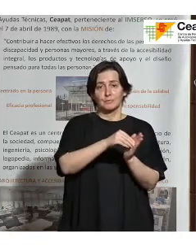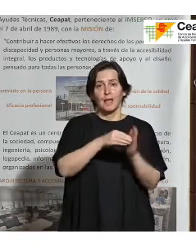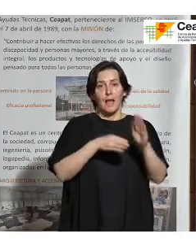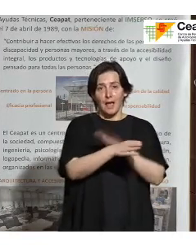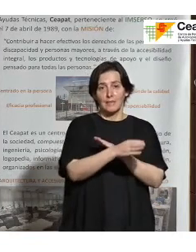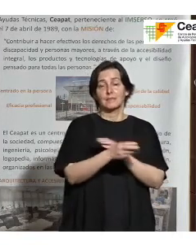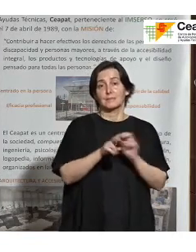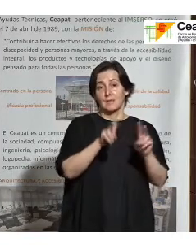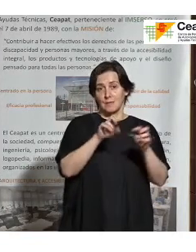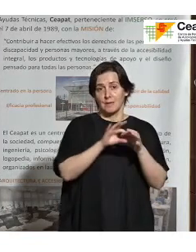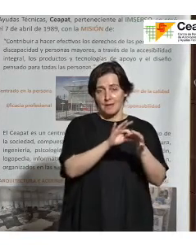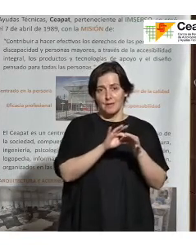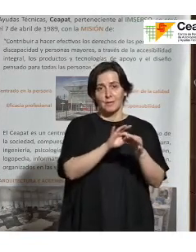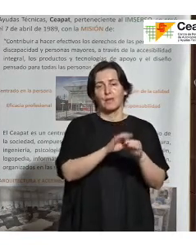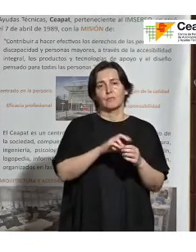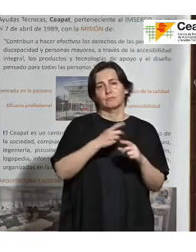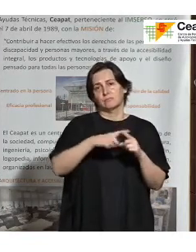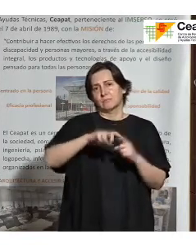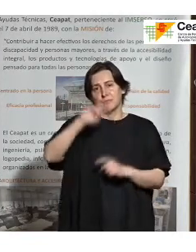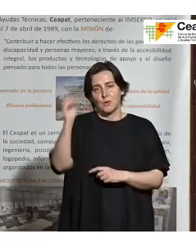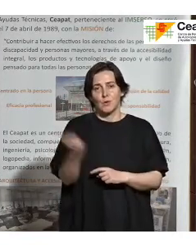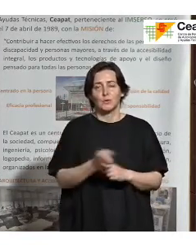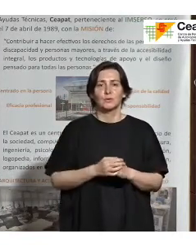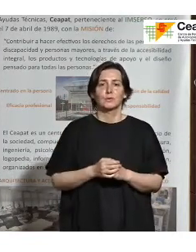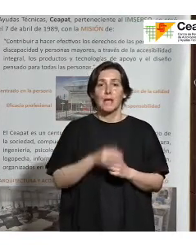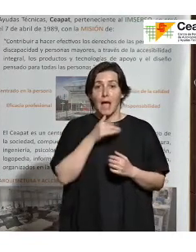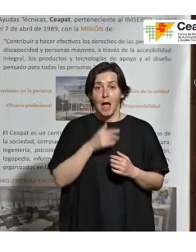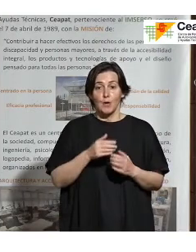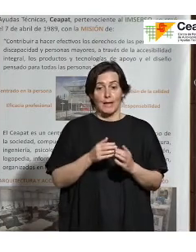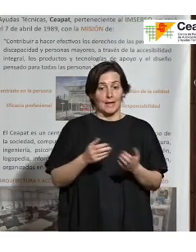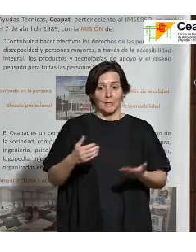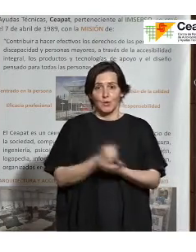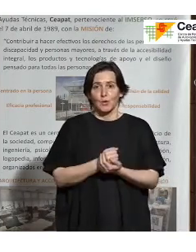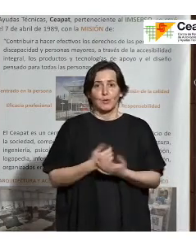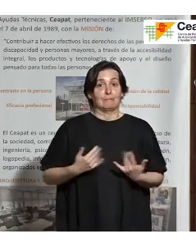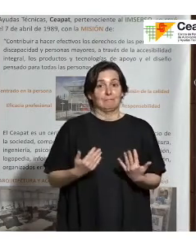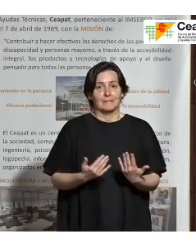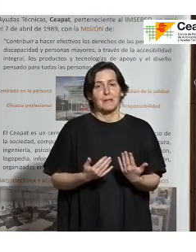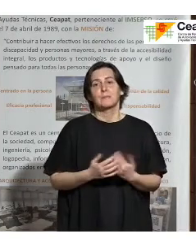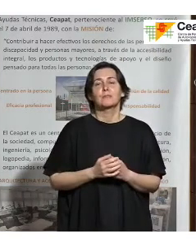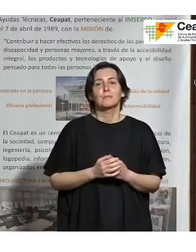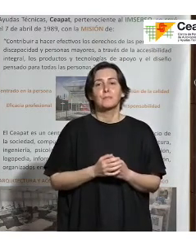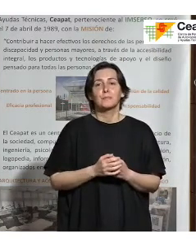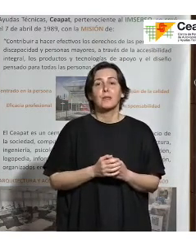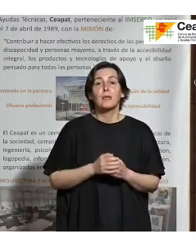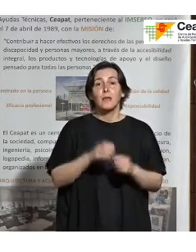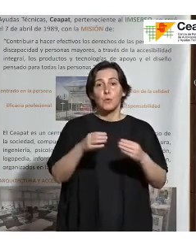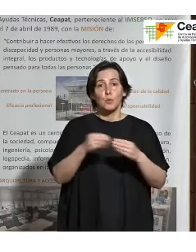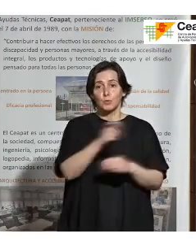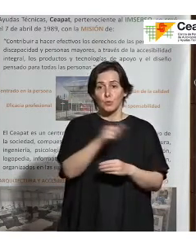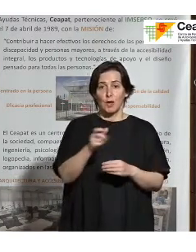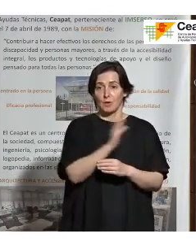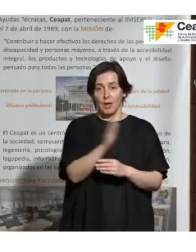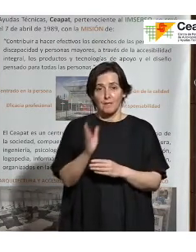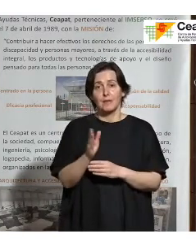cuestiones. Y que ahora nos tenemos que poner las pilas todos los prestadores y todo lo que afecta a las personas usuarias que realmente